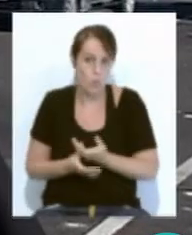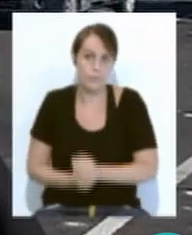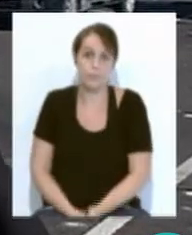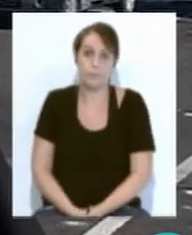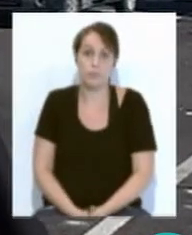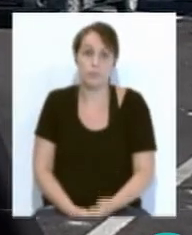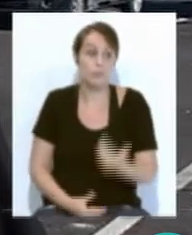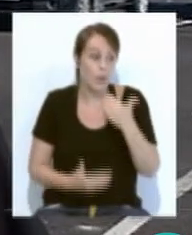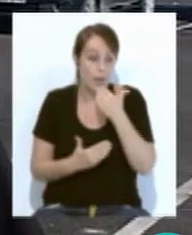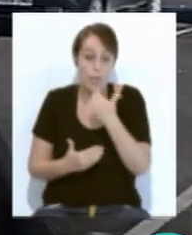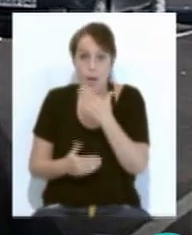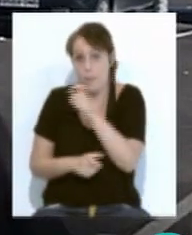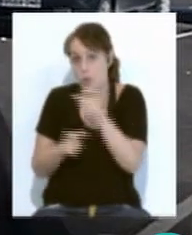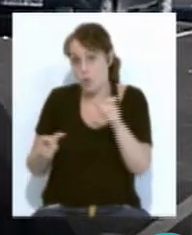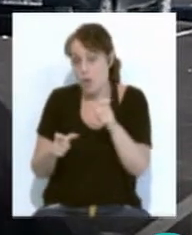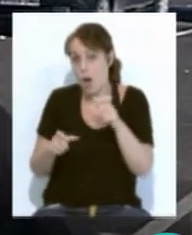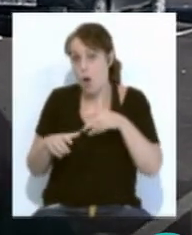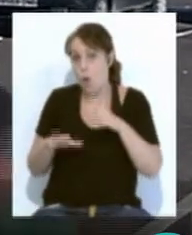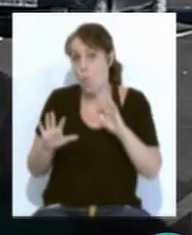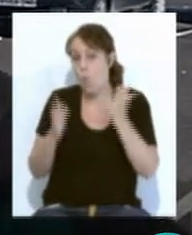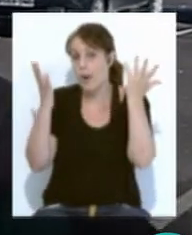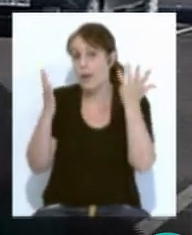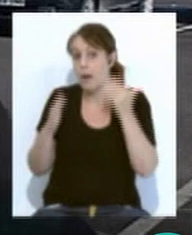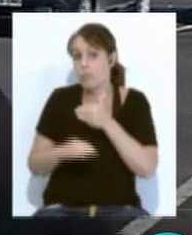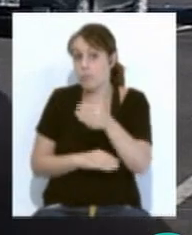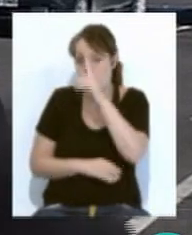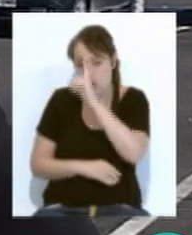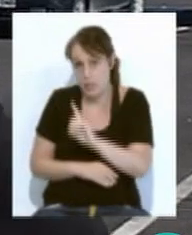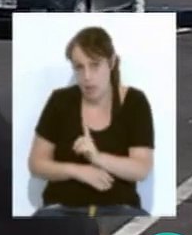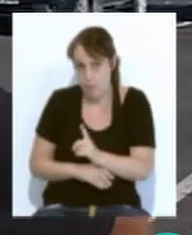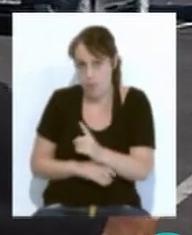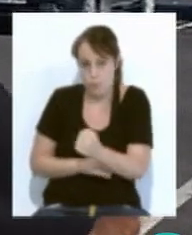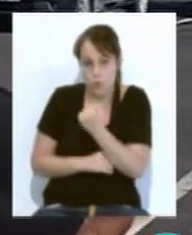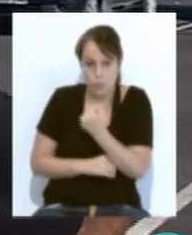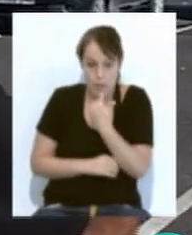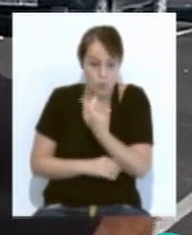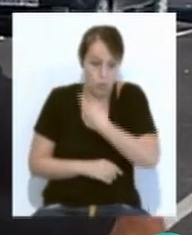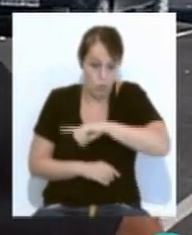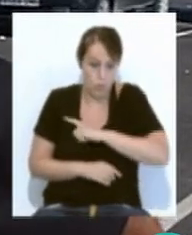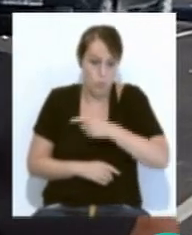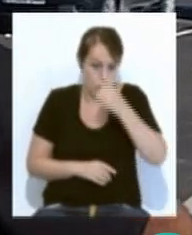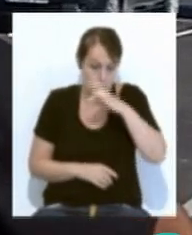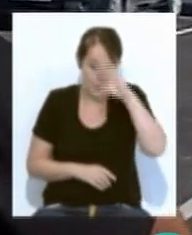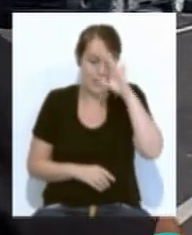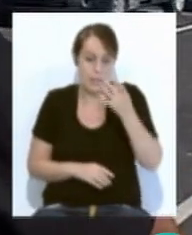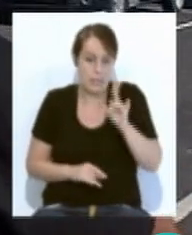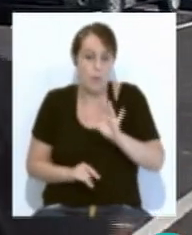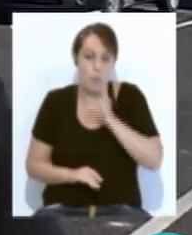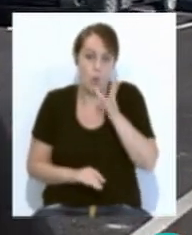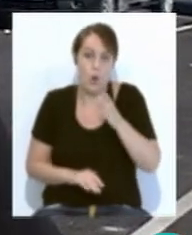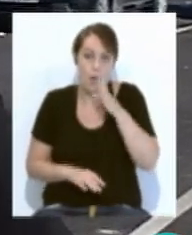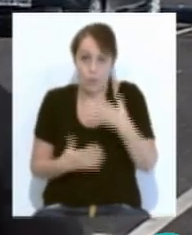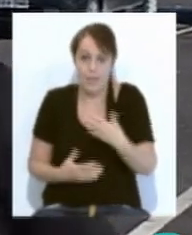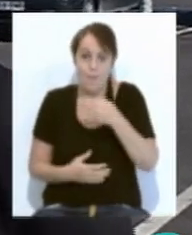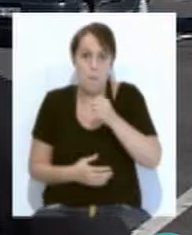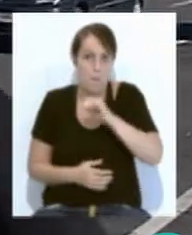ver que la gente sigue con la huelga indefinida y en Bazán también porque para nosotros ha sido también una sorpresa en Bazán porque nosotros bueno, Bazán tiene ahora mismo